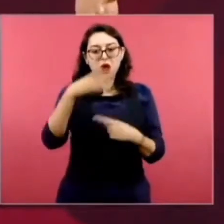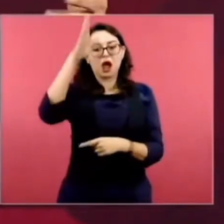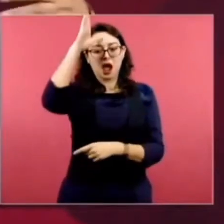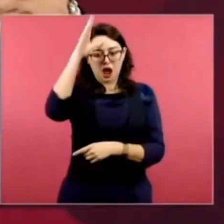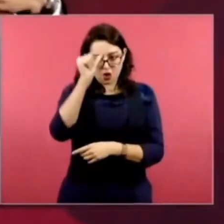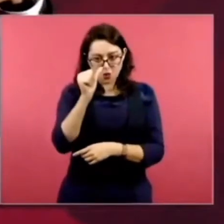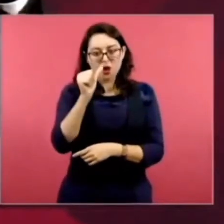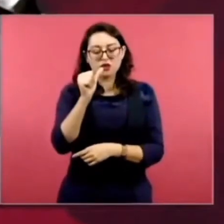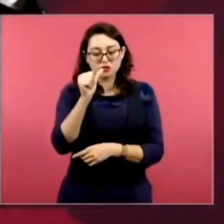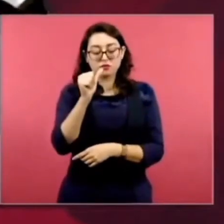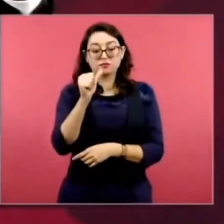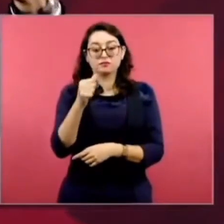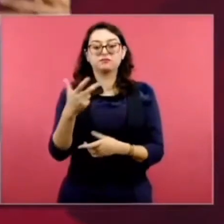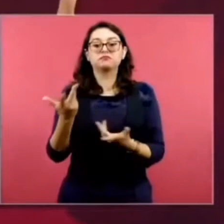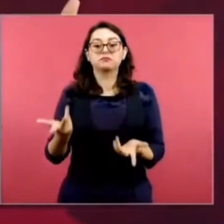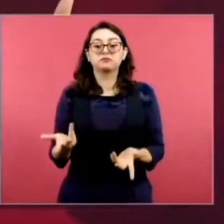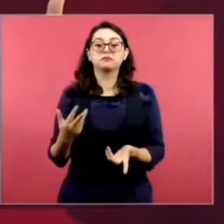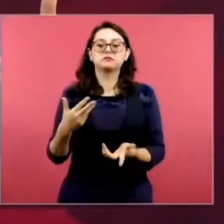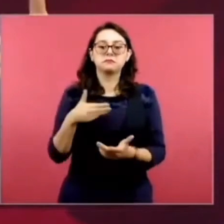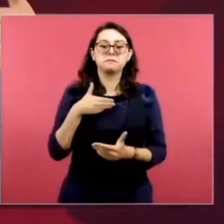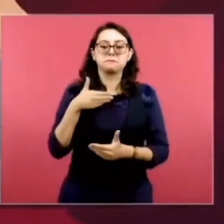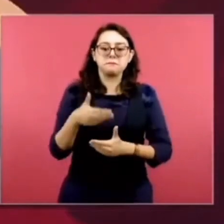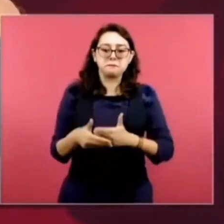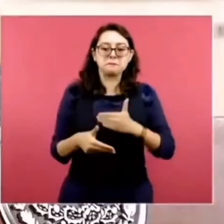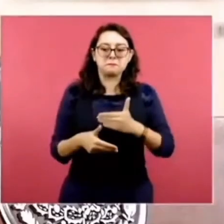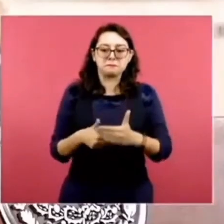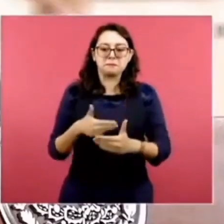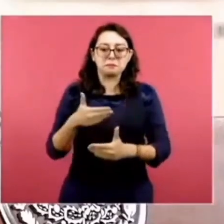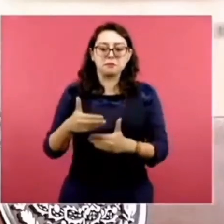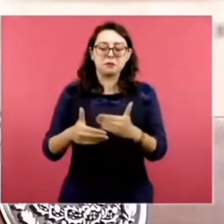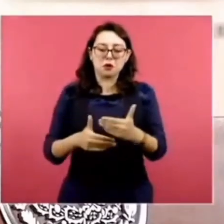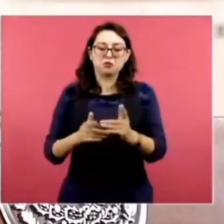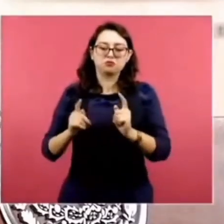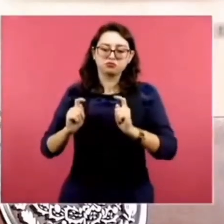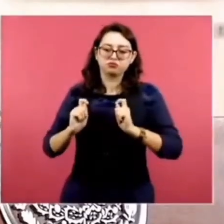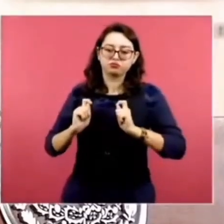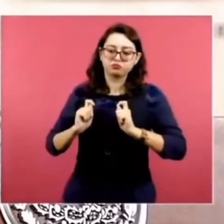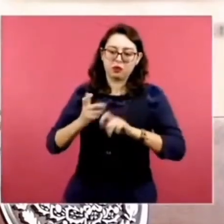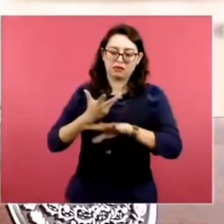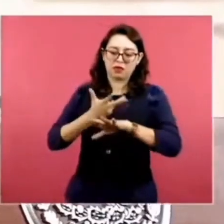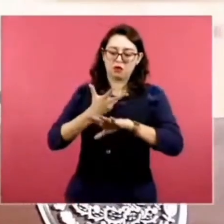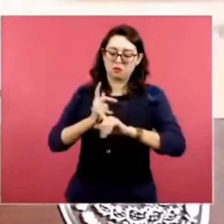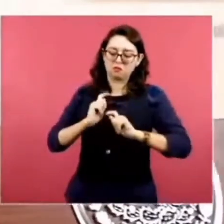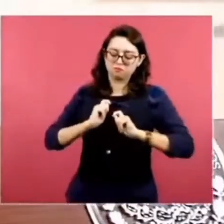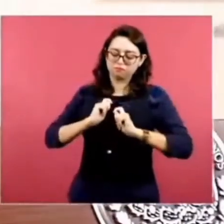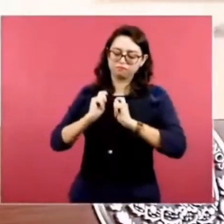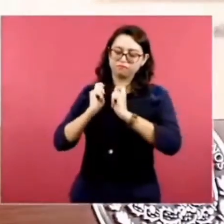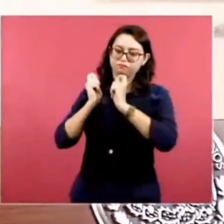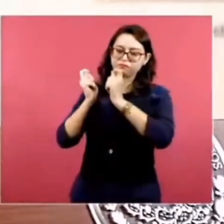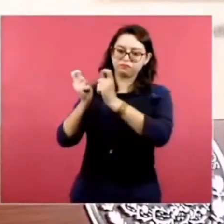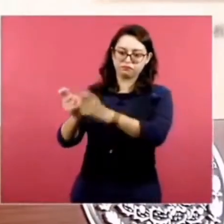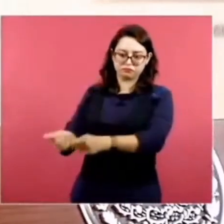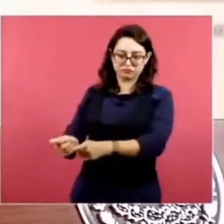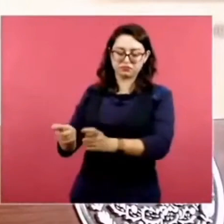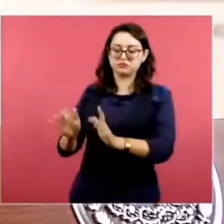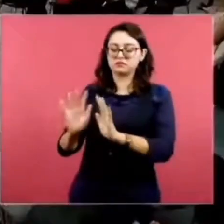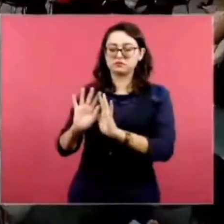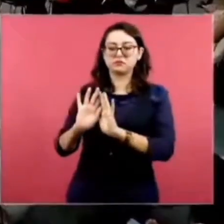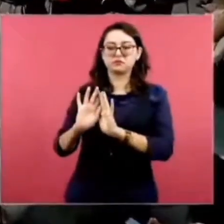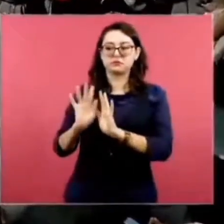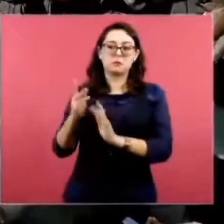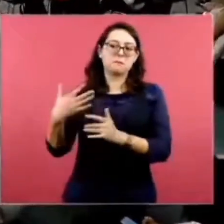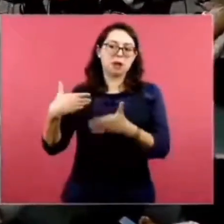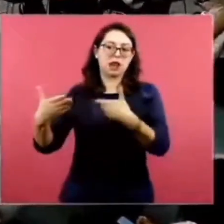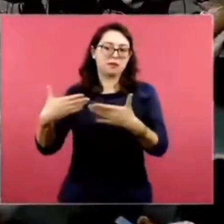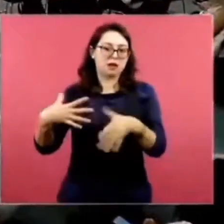de inmediato, pasó algún tiempo, pero gracias a este gran